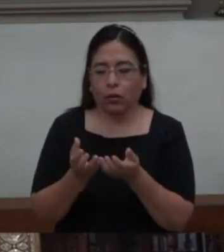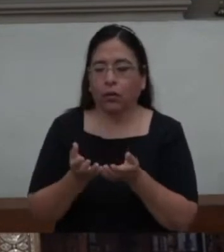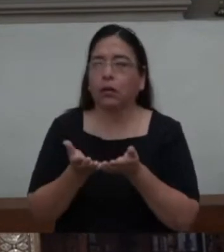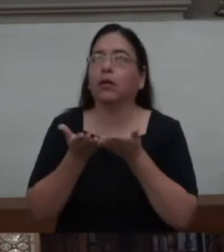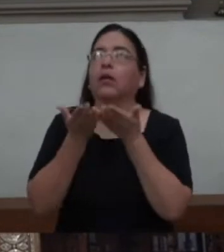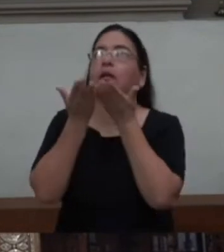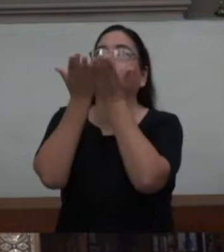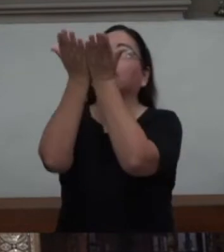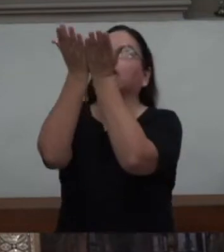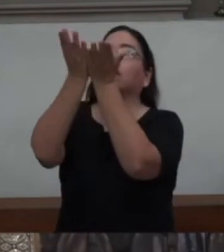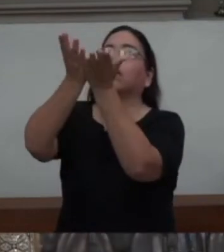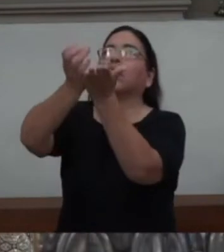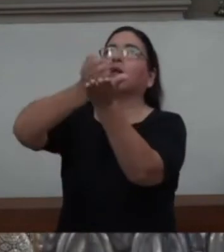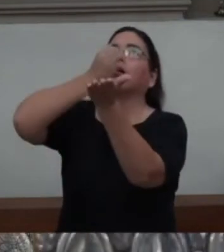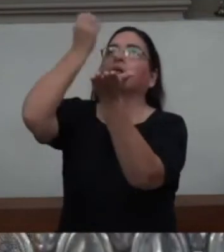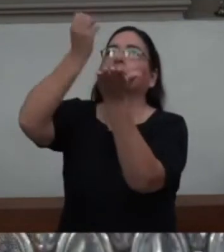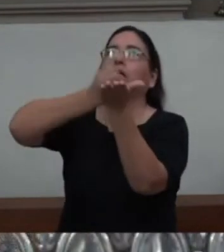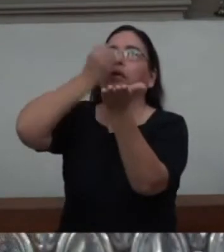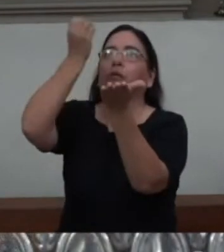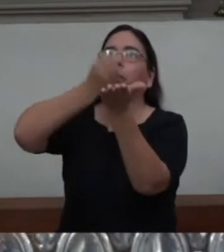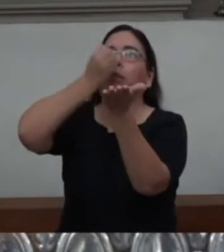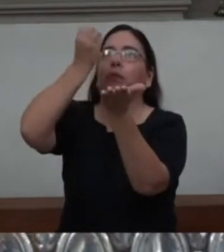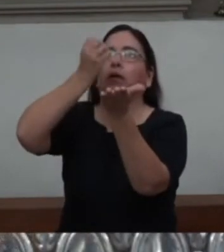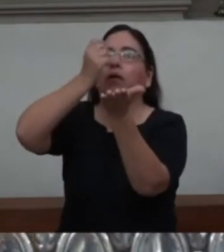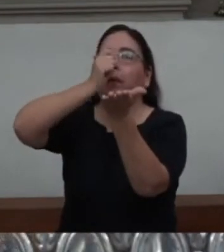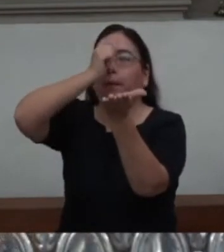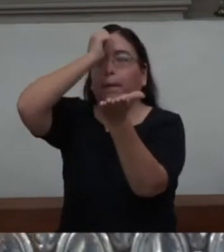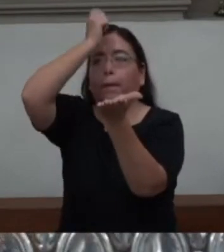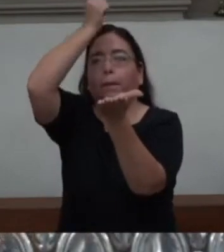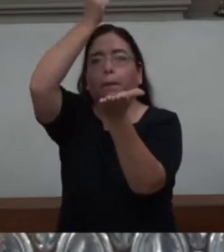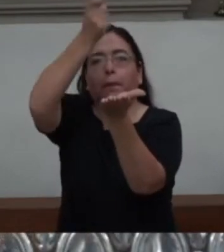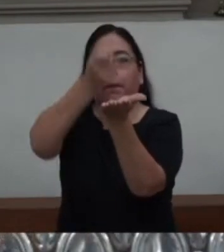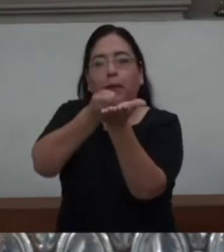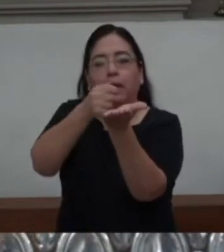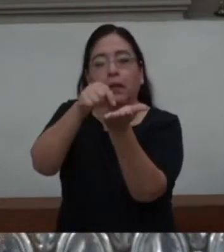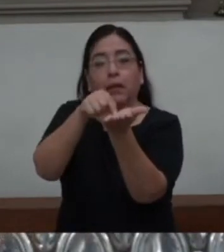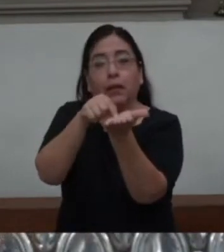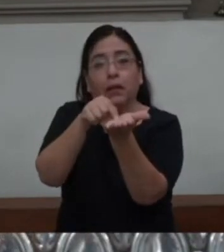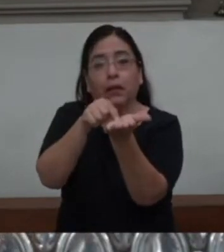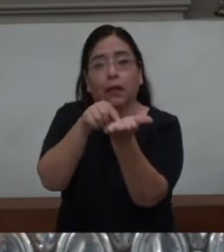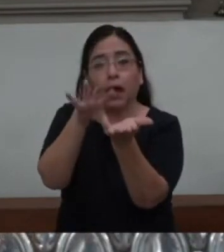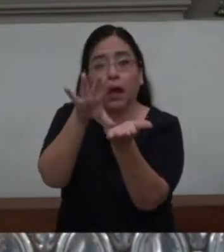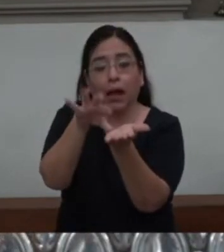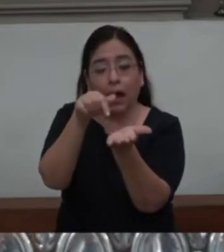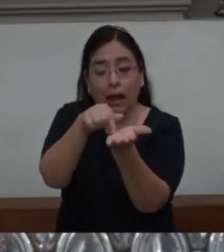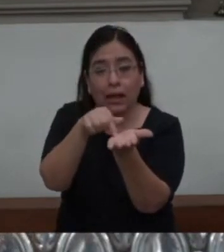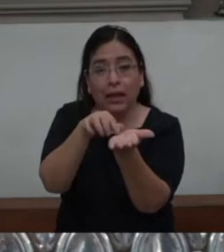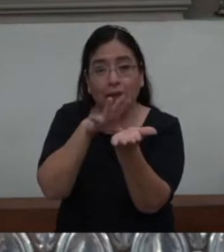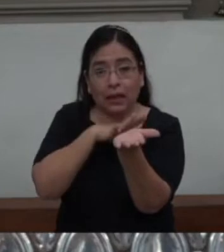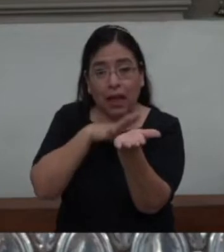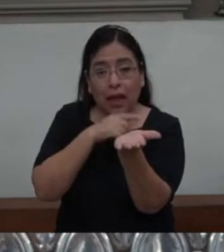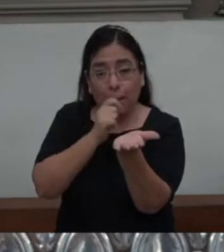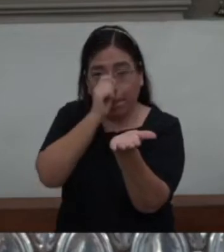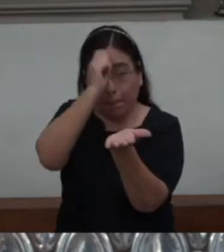Hermanos, donde hay bendición, hay multiplicación.